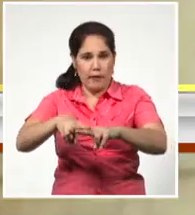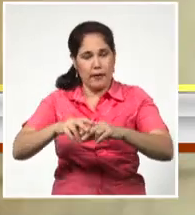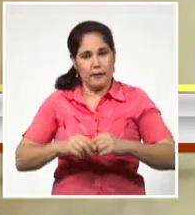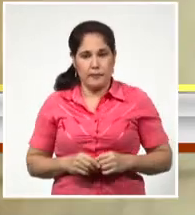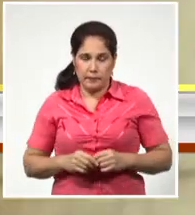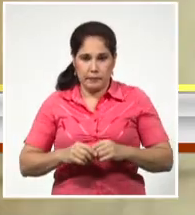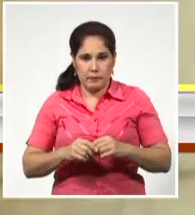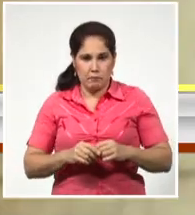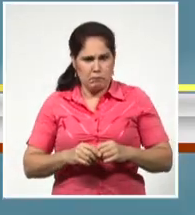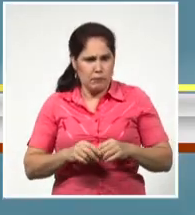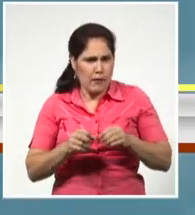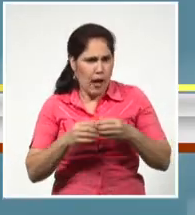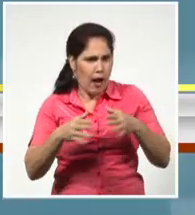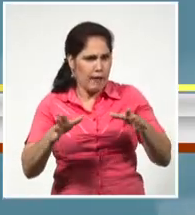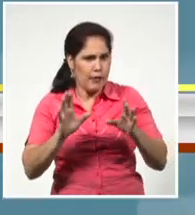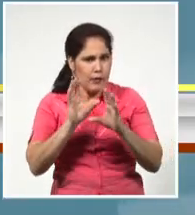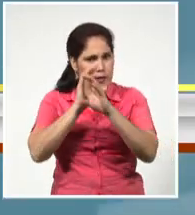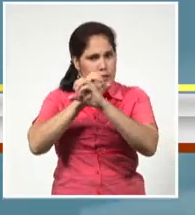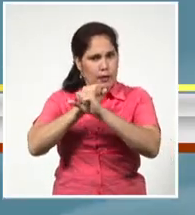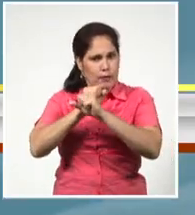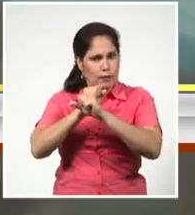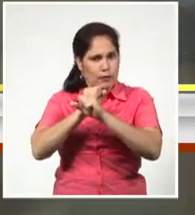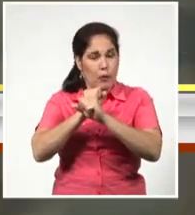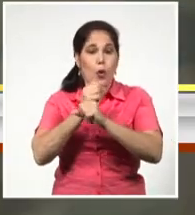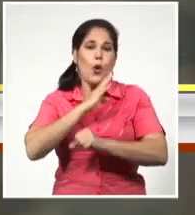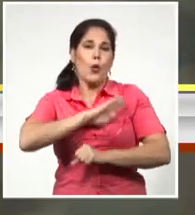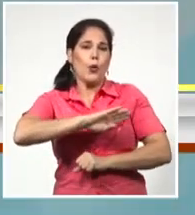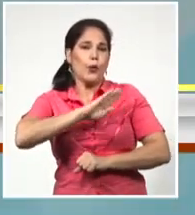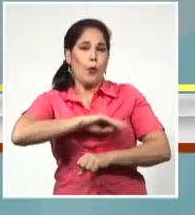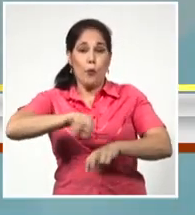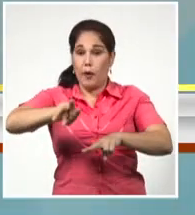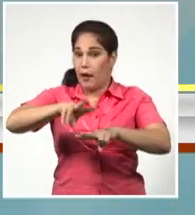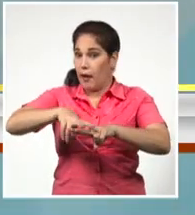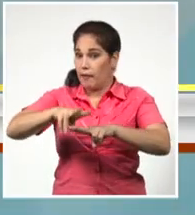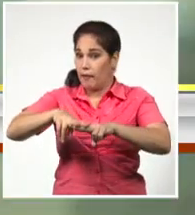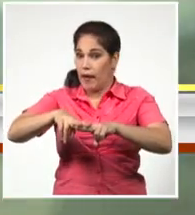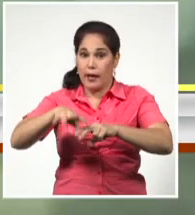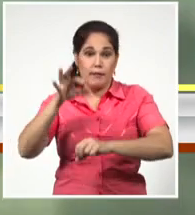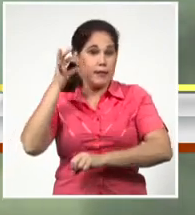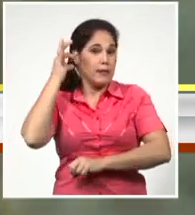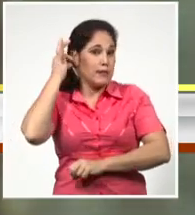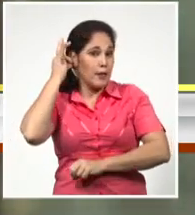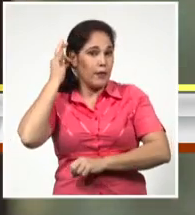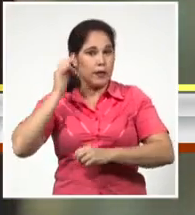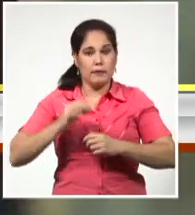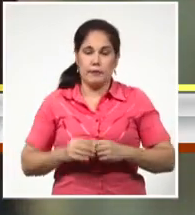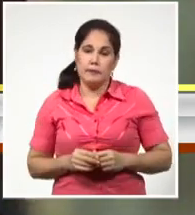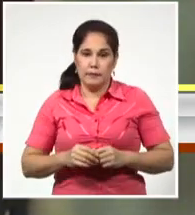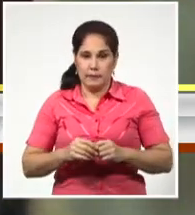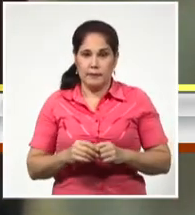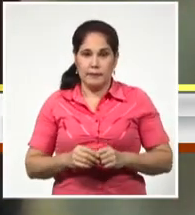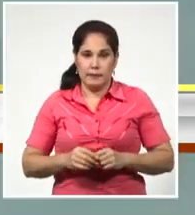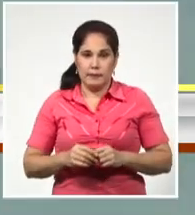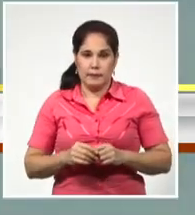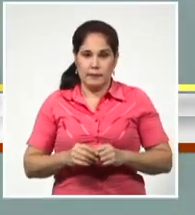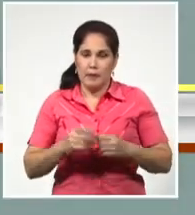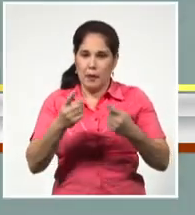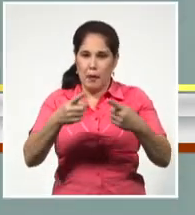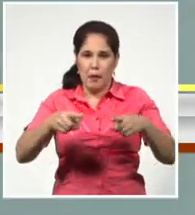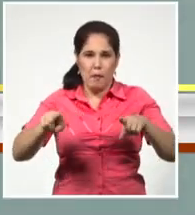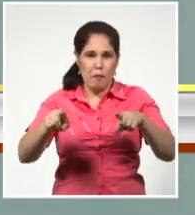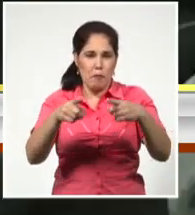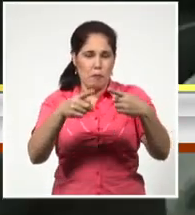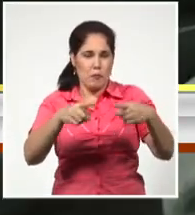¿Será lo abierto tu secreto, noble Habana, señora? Si mis ojos te abandonarán,